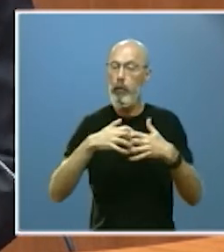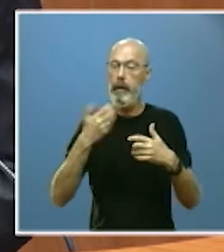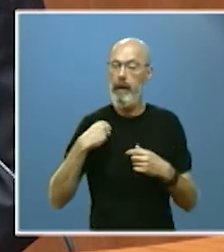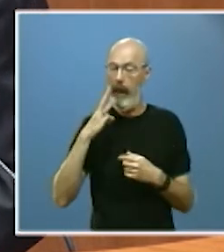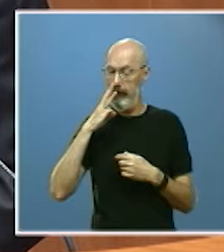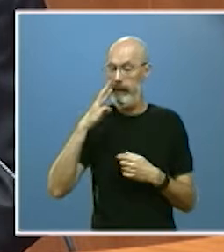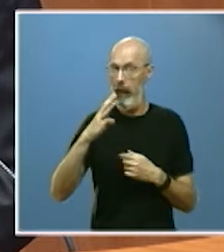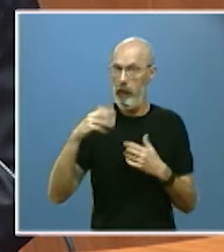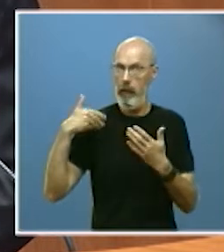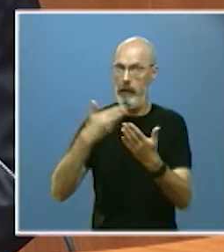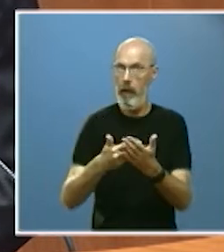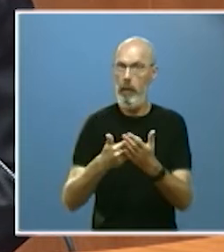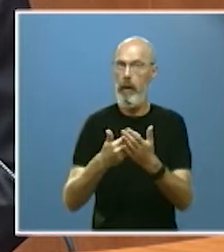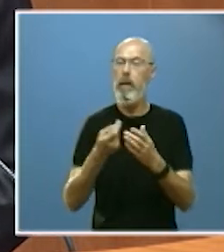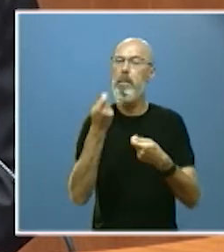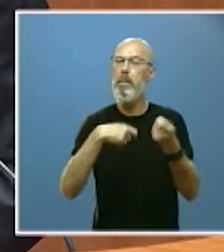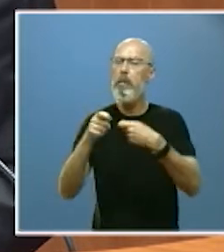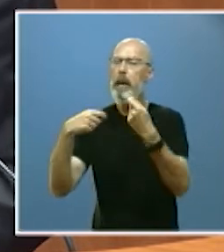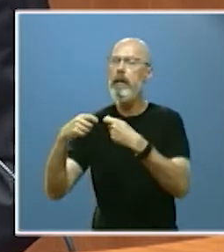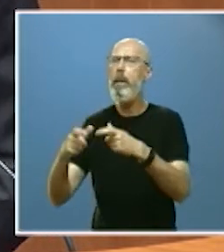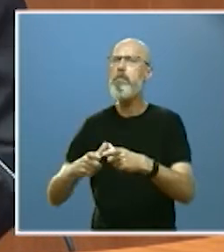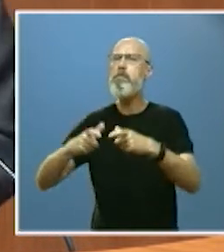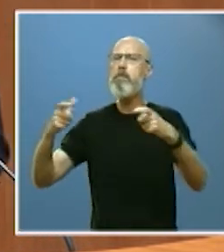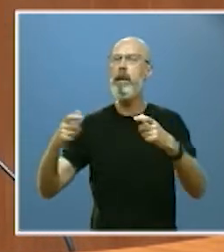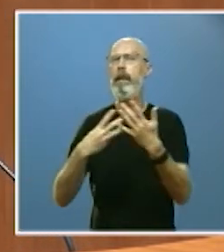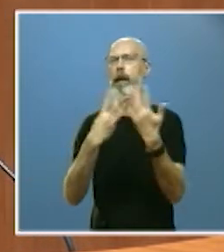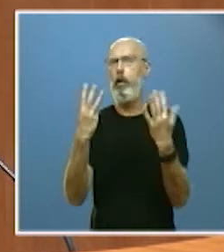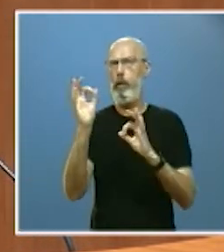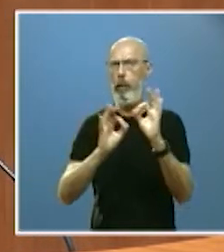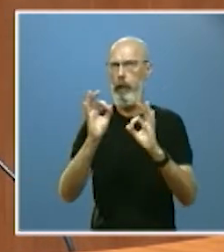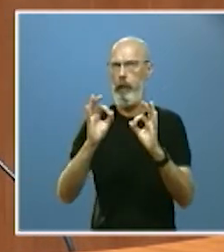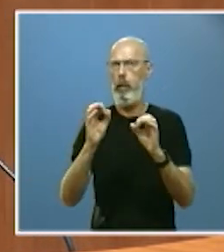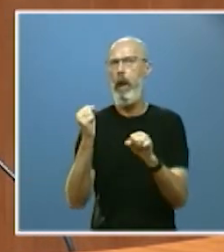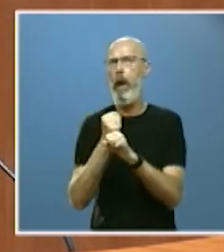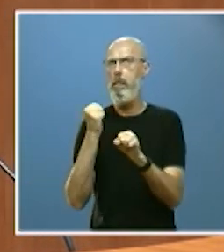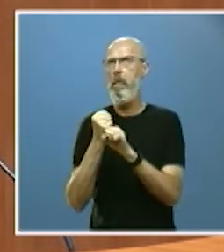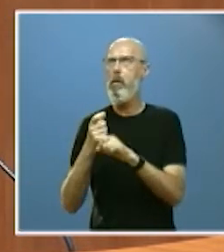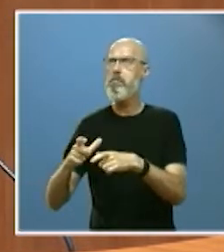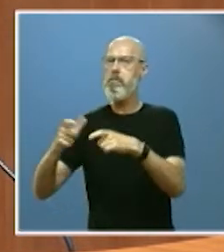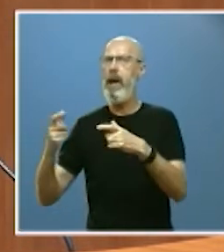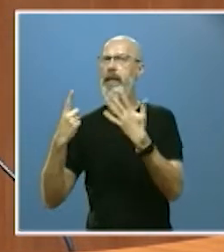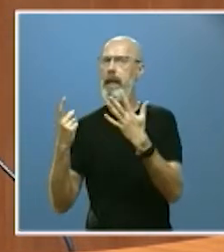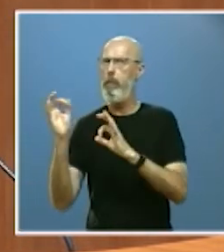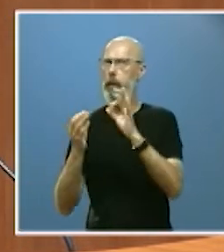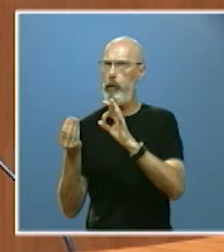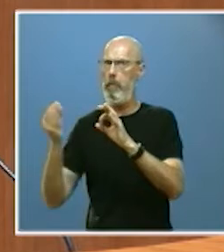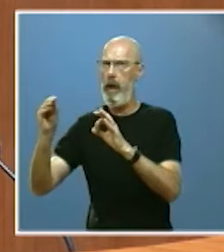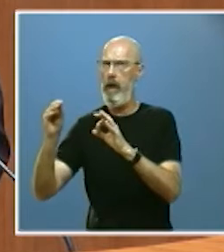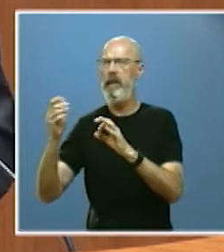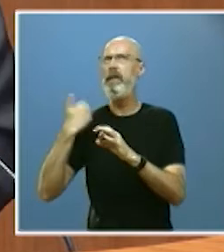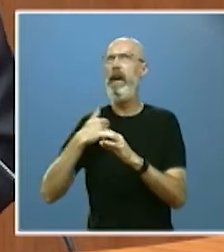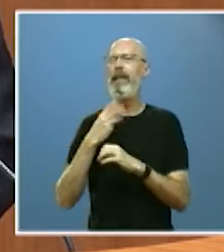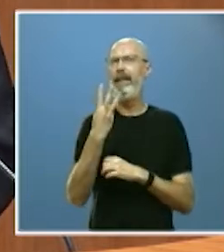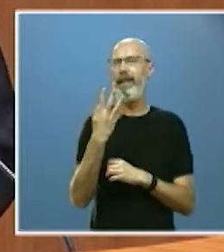las ventas han crecido un 18%, el empleo más de un 6% hasta superar hoy los 35.000